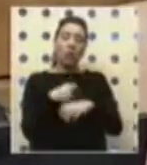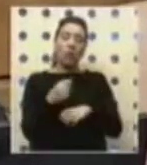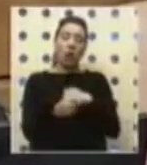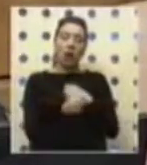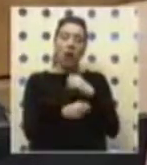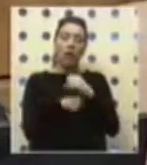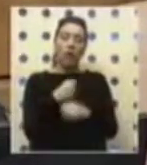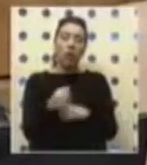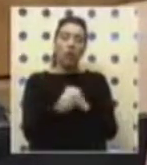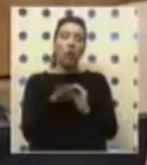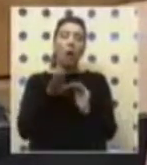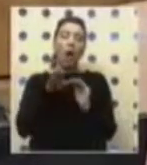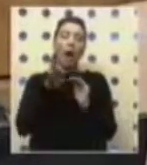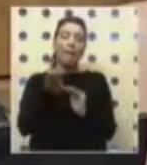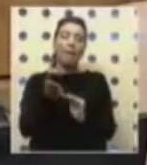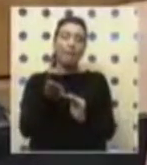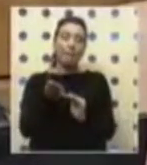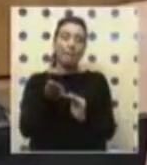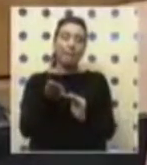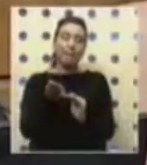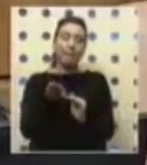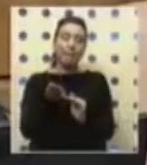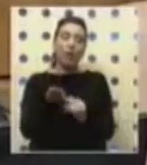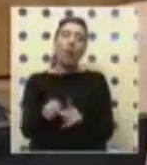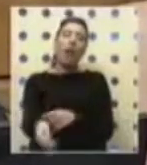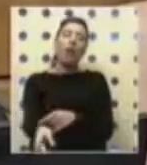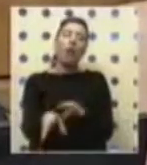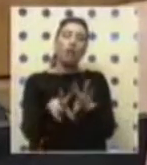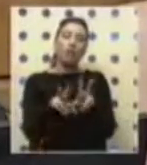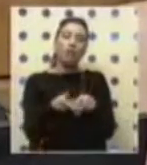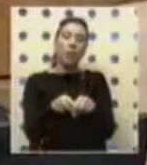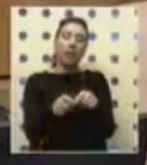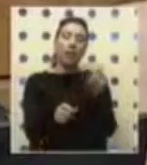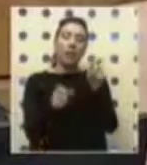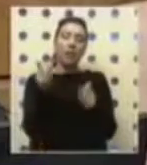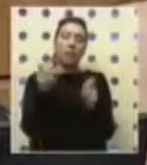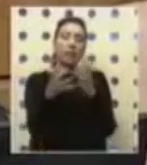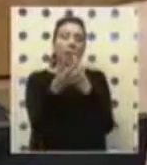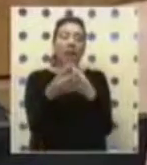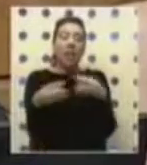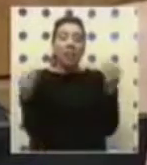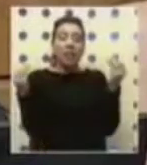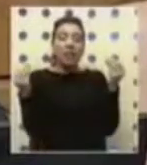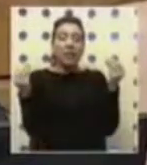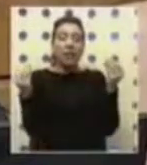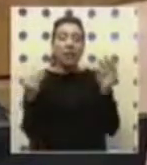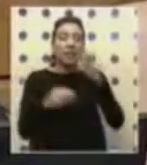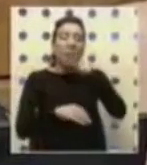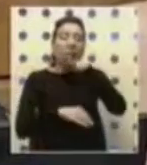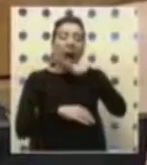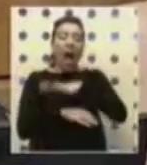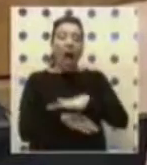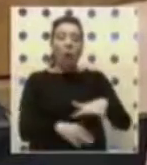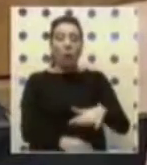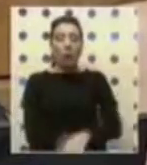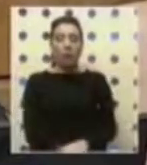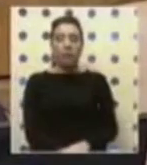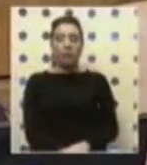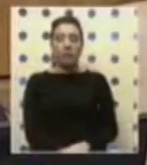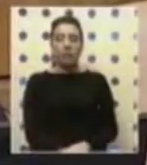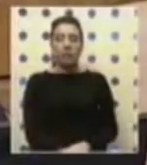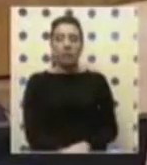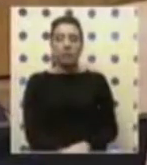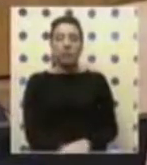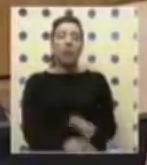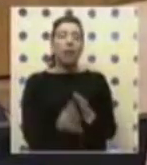décadas ha estado apoyando a los familiares de personas que han desaparecido en el agua y con más